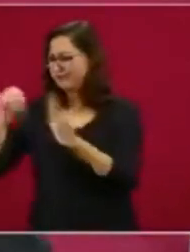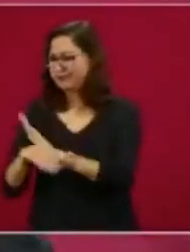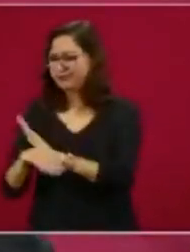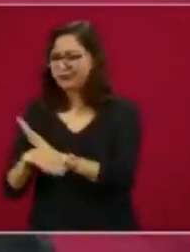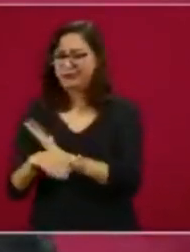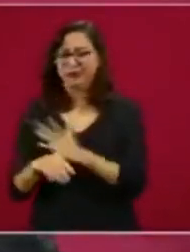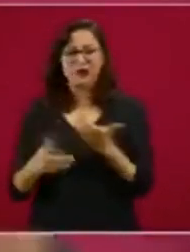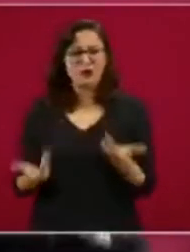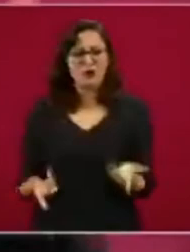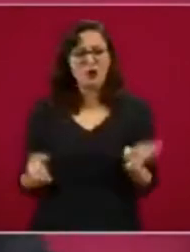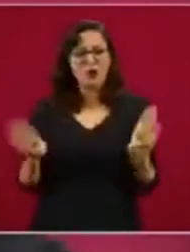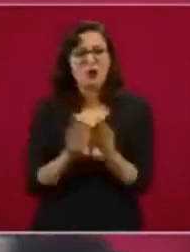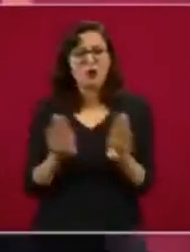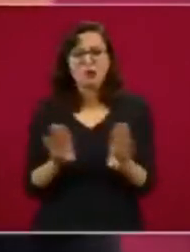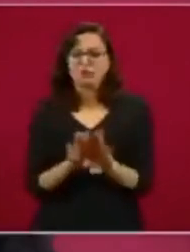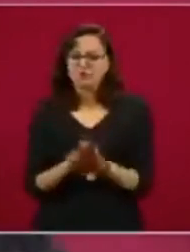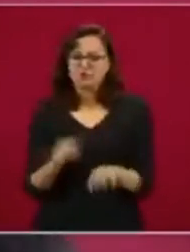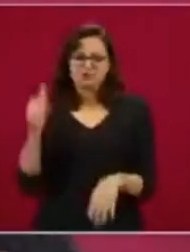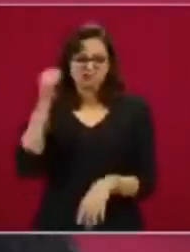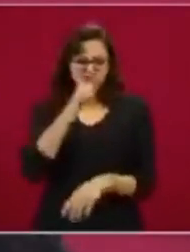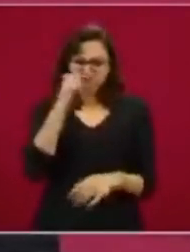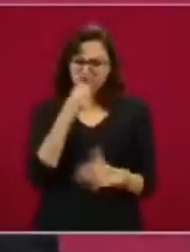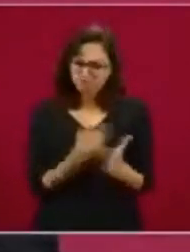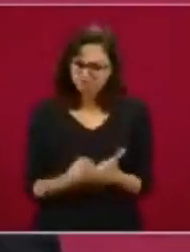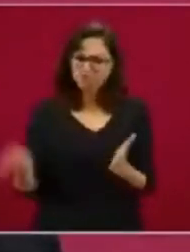Siempre hay que echarse para adelante,